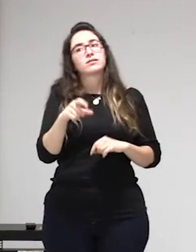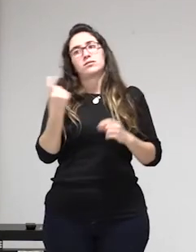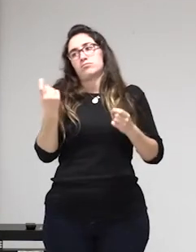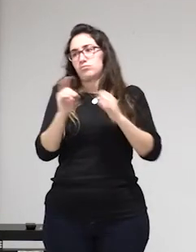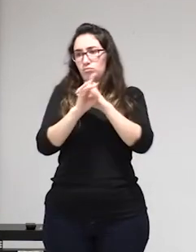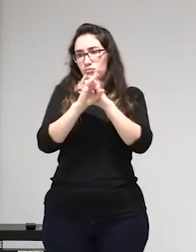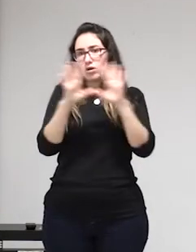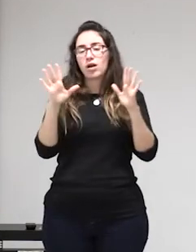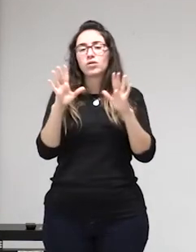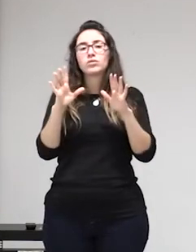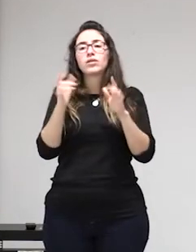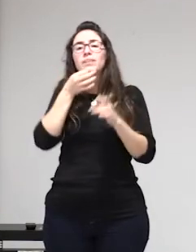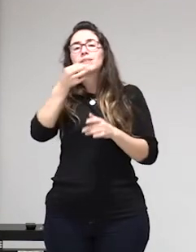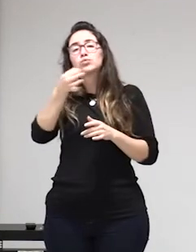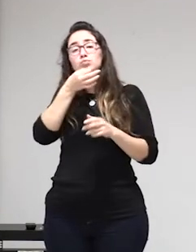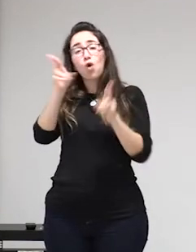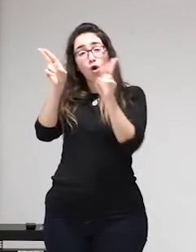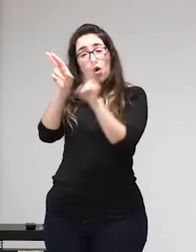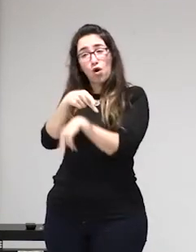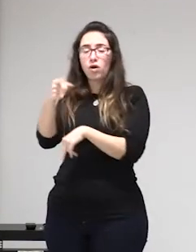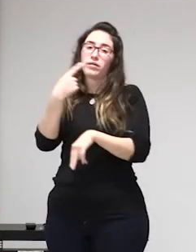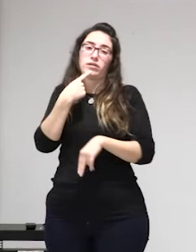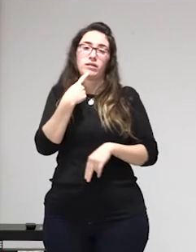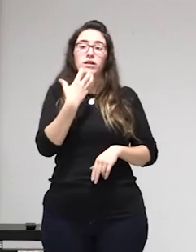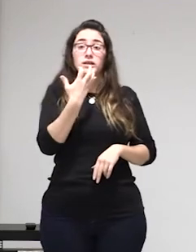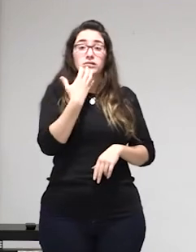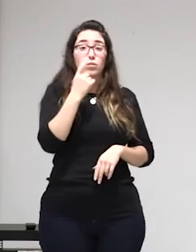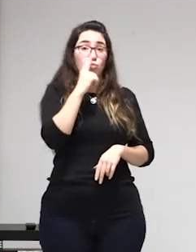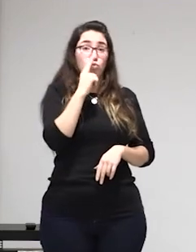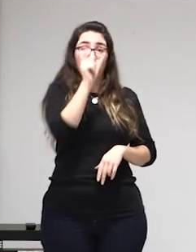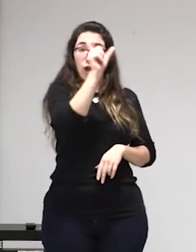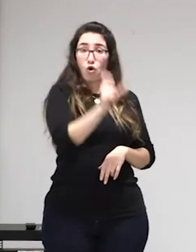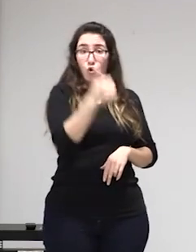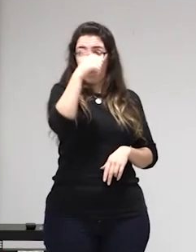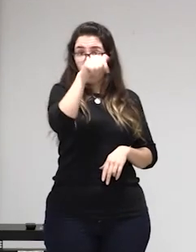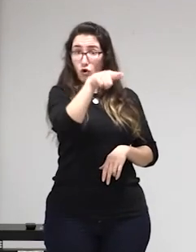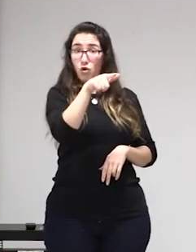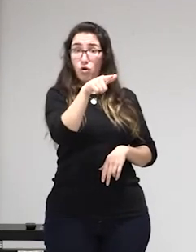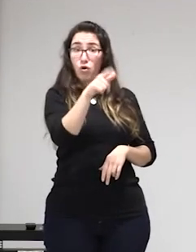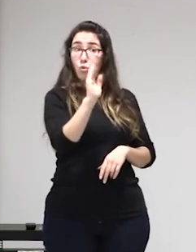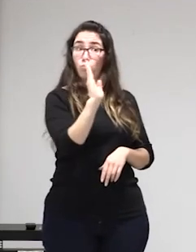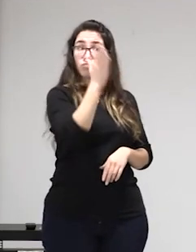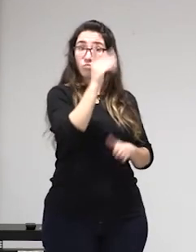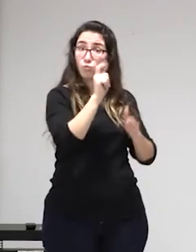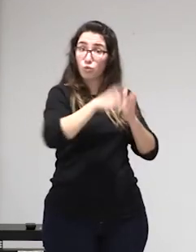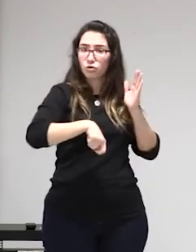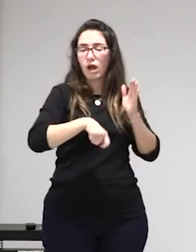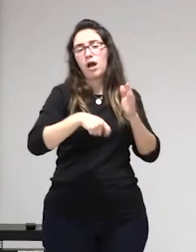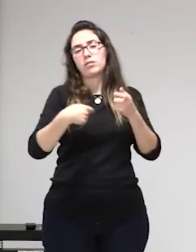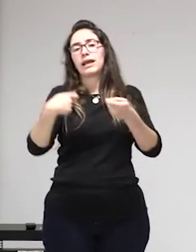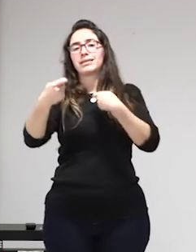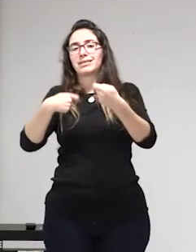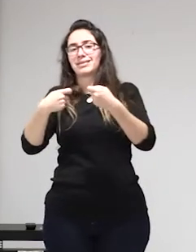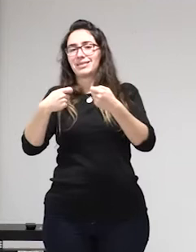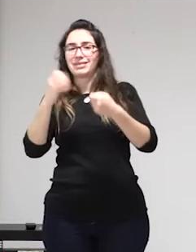trasladárselas a Carol pues mejor que que mejor ensayamos a ir terminando y vamos a ver